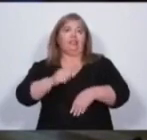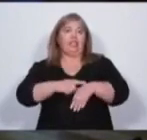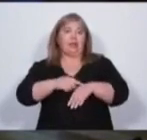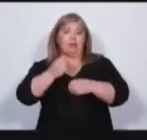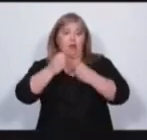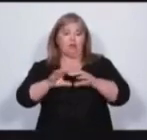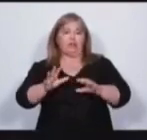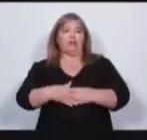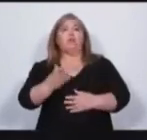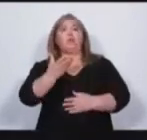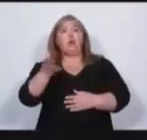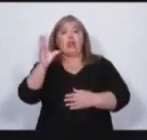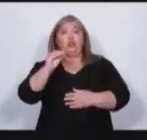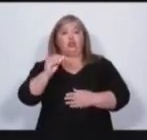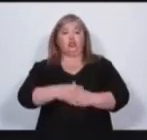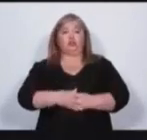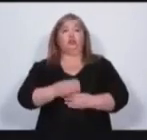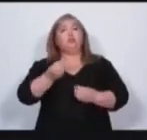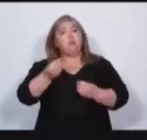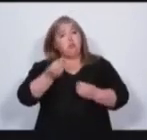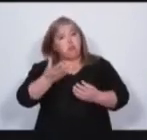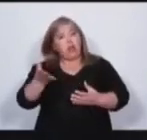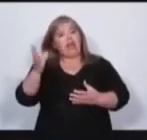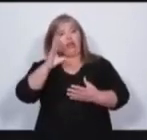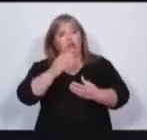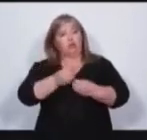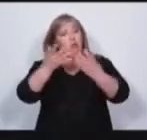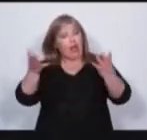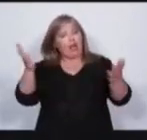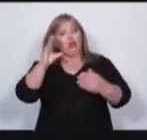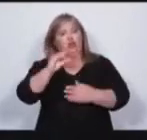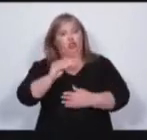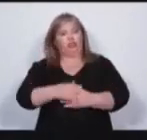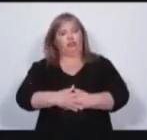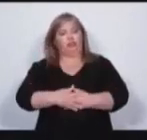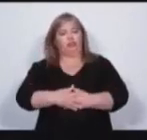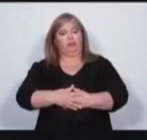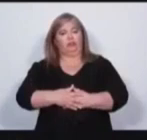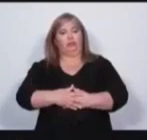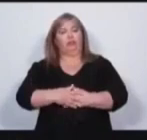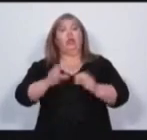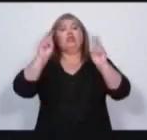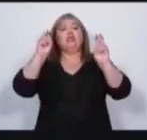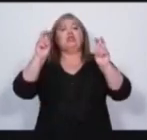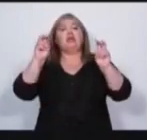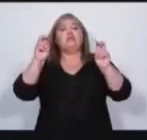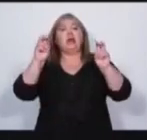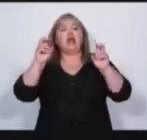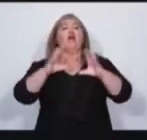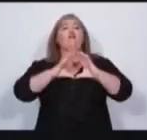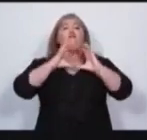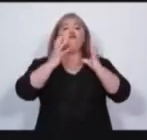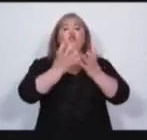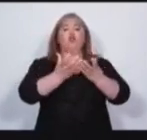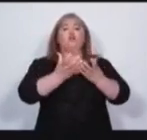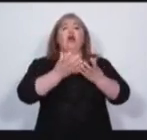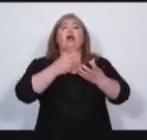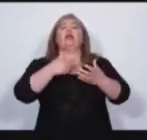Buenas noches, buenas noches. El tema que nos convoca es institucionalidad y transparencia.